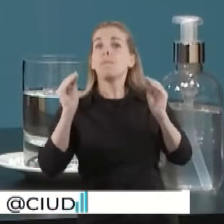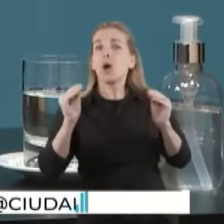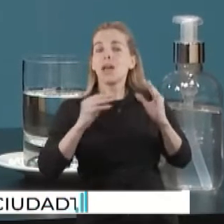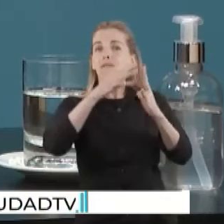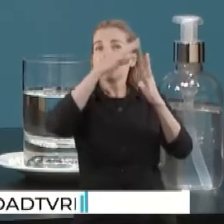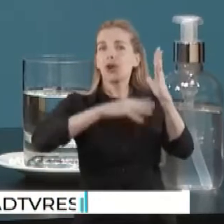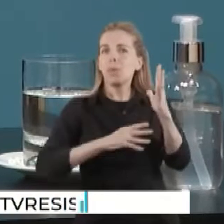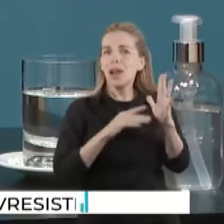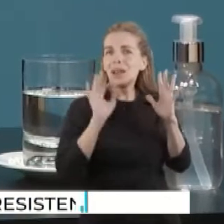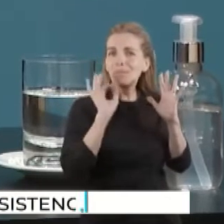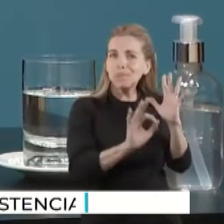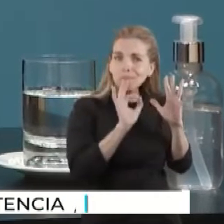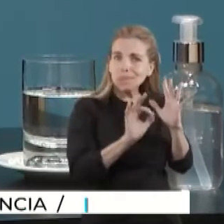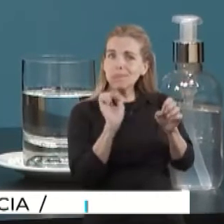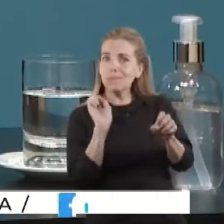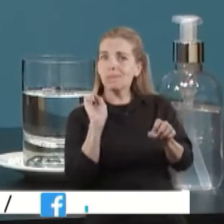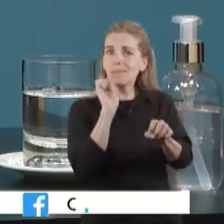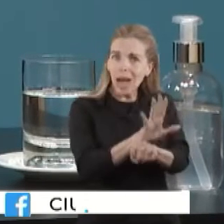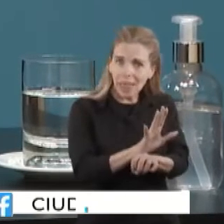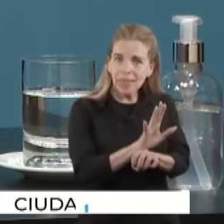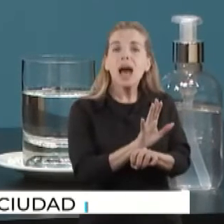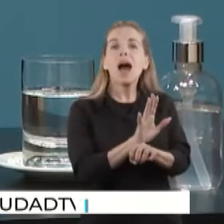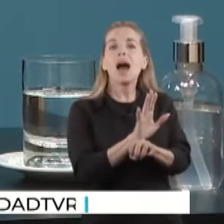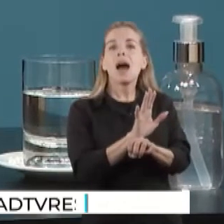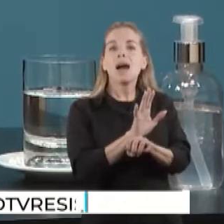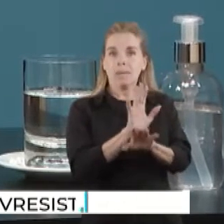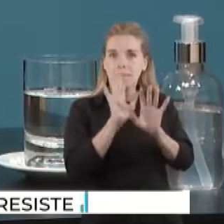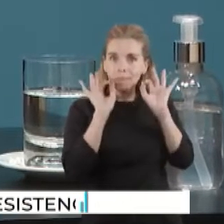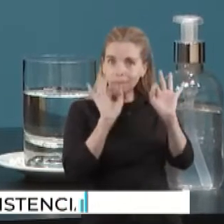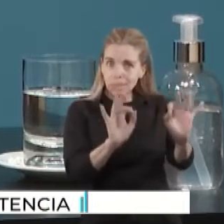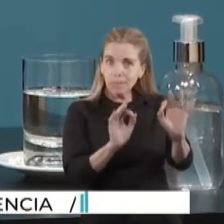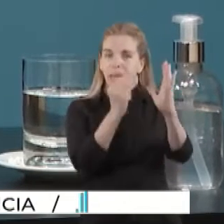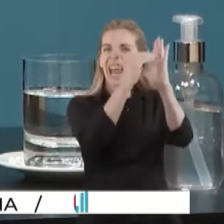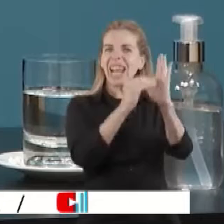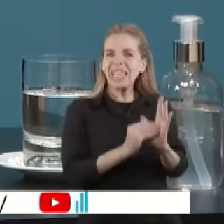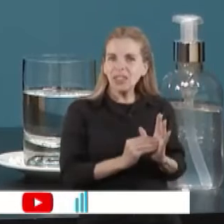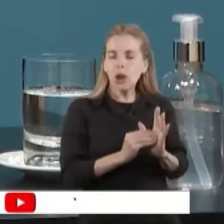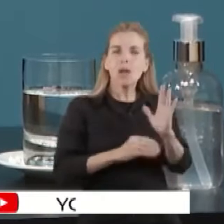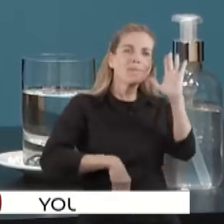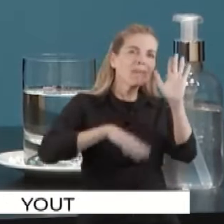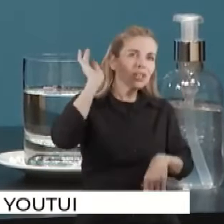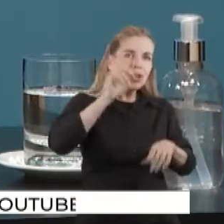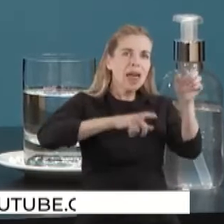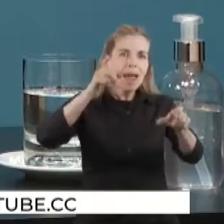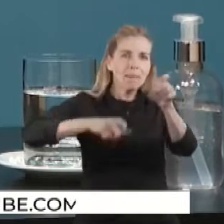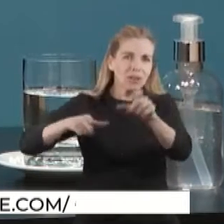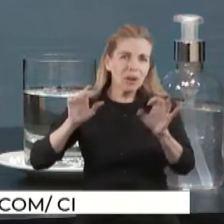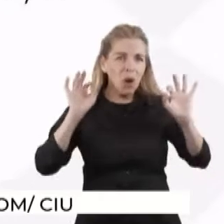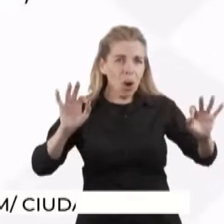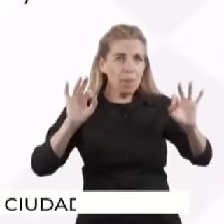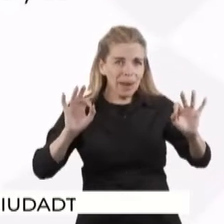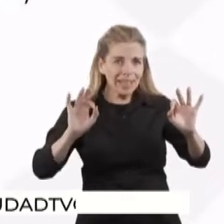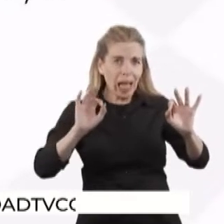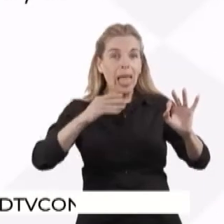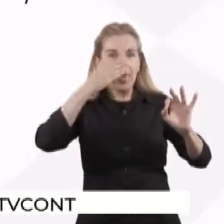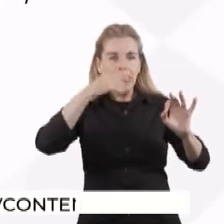formulario e incorporado en el registro la mayor cantidad de usuarios y de usuarias, el Estado va a